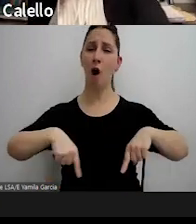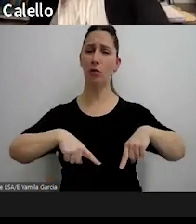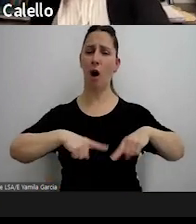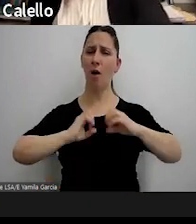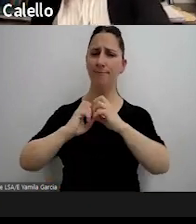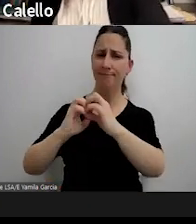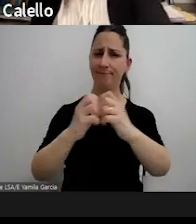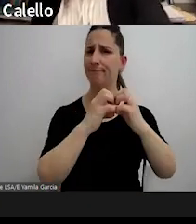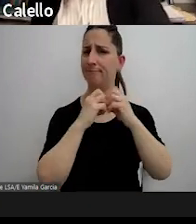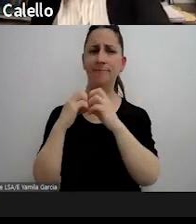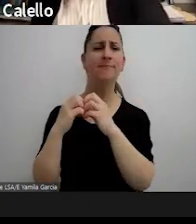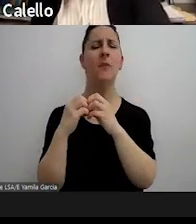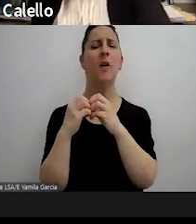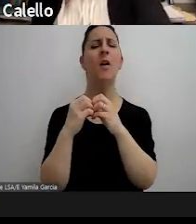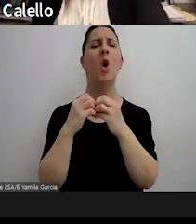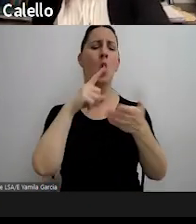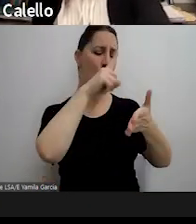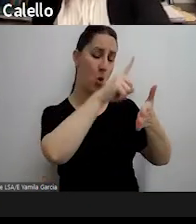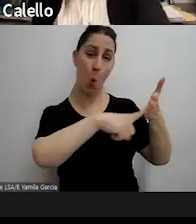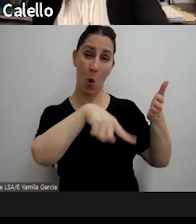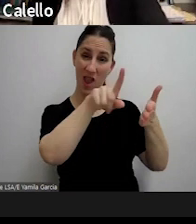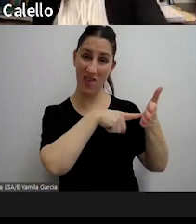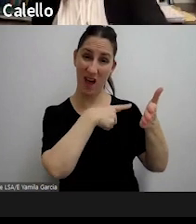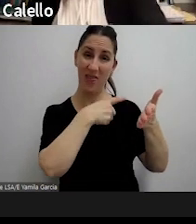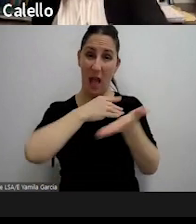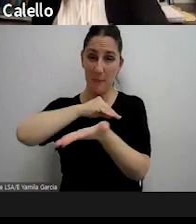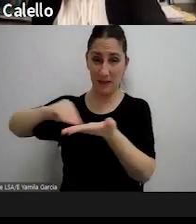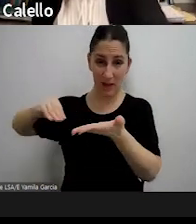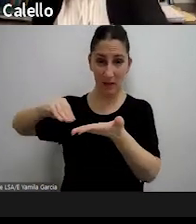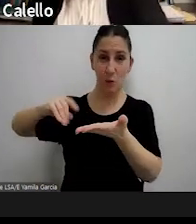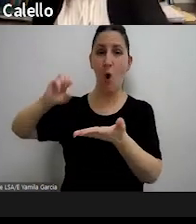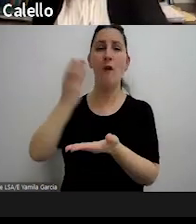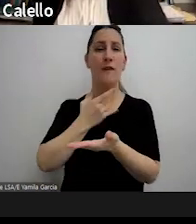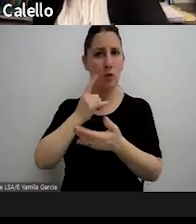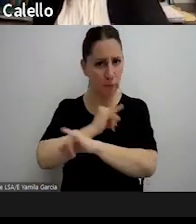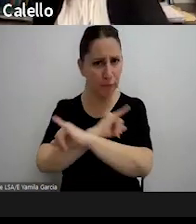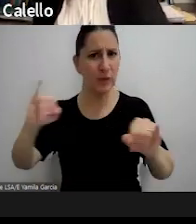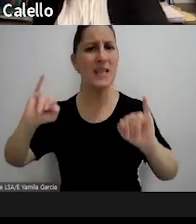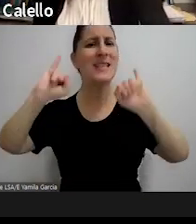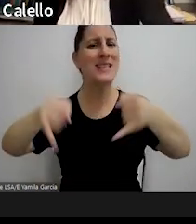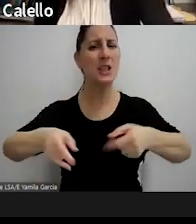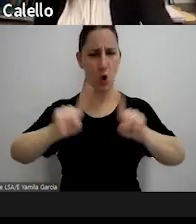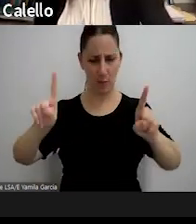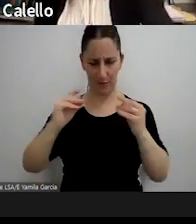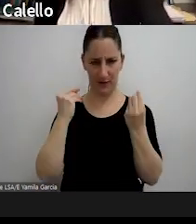si se puede declarar la nulidad del acto administrativo de oficio es decir que significa de oficio sin que el